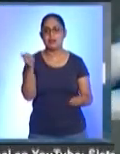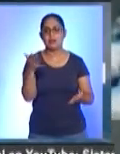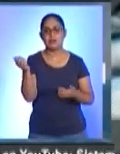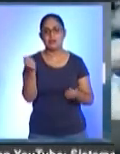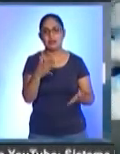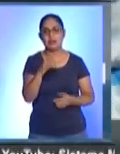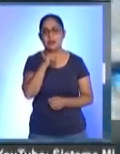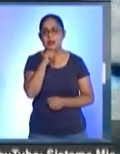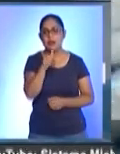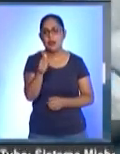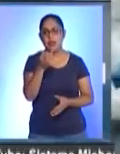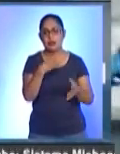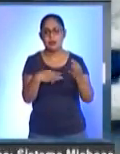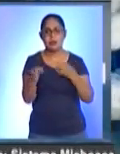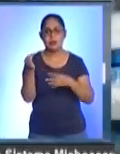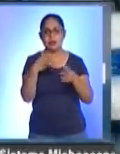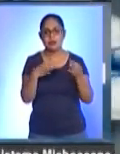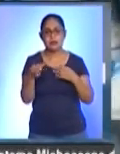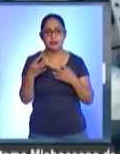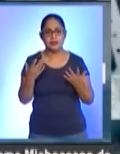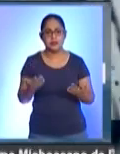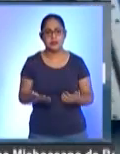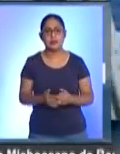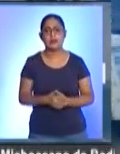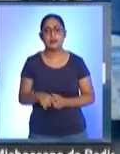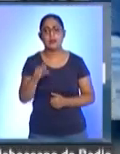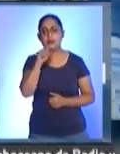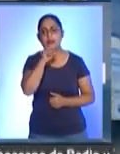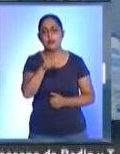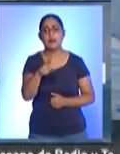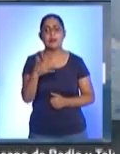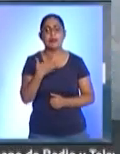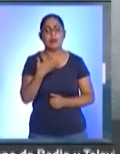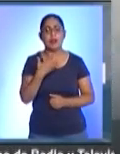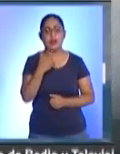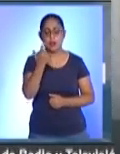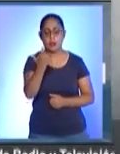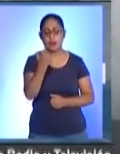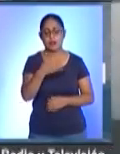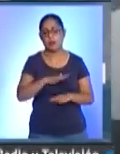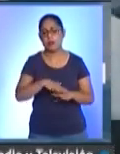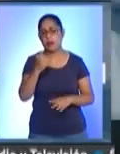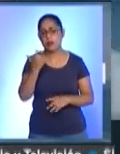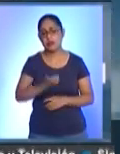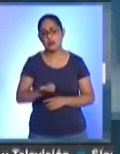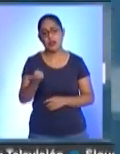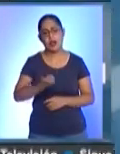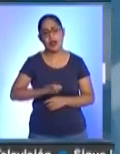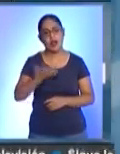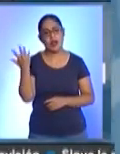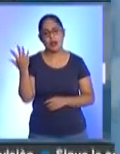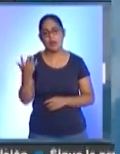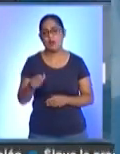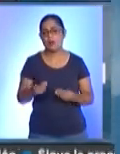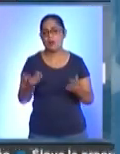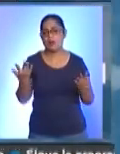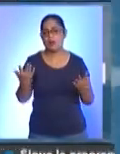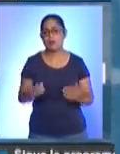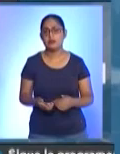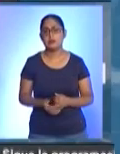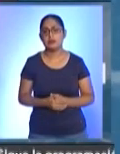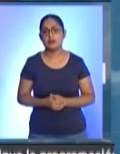encuentran los medicamentos porque obviamente también los que se encuentran tienen un precio muy alto, incluso en algunos llegan a ser como